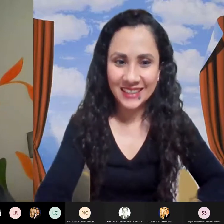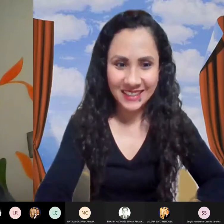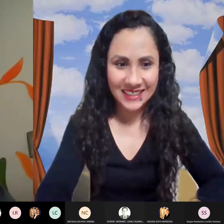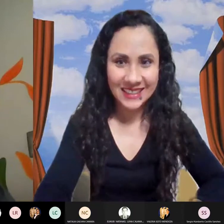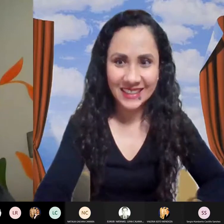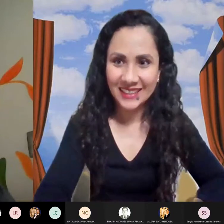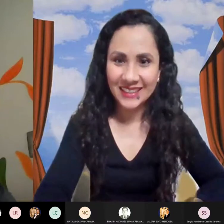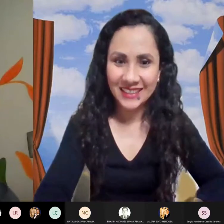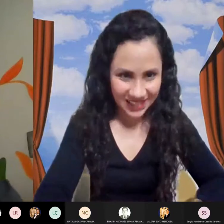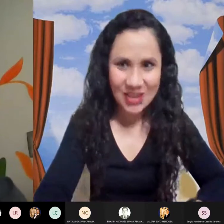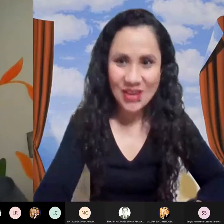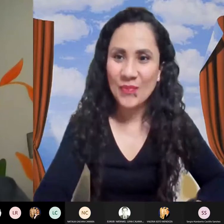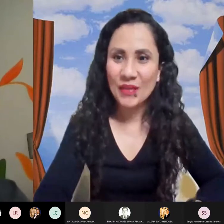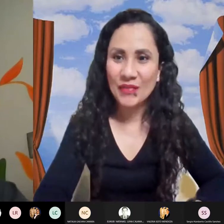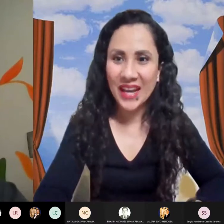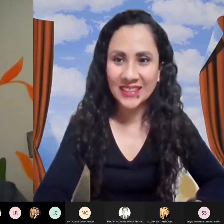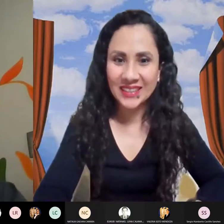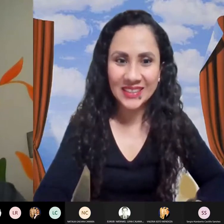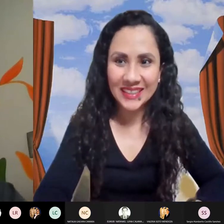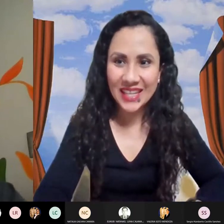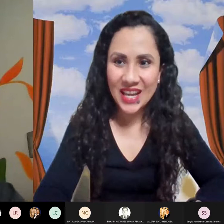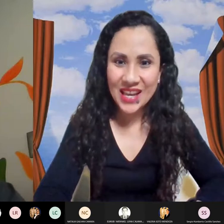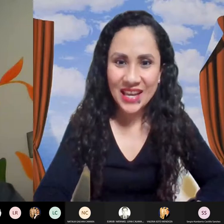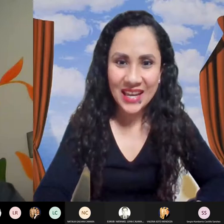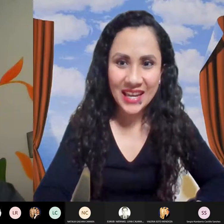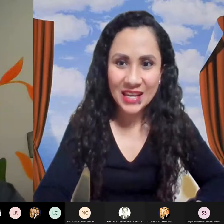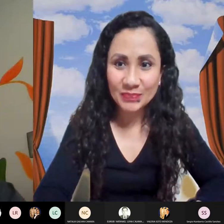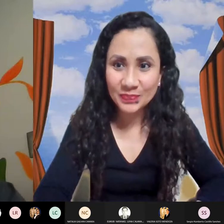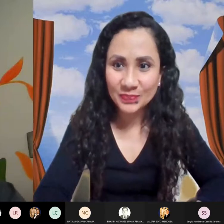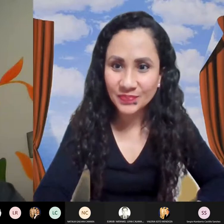ya sea de comentarios o preguntas. Gracias. Perfecto.